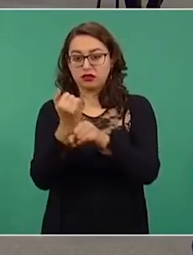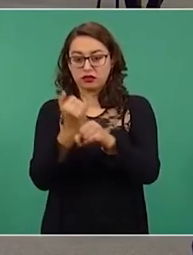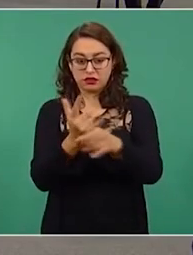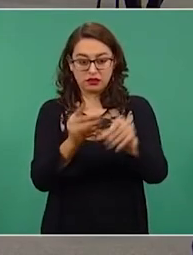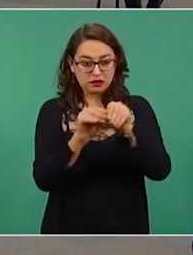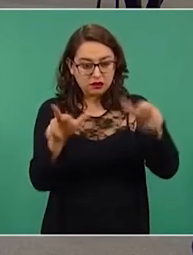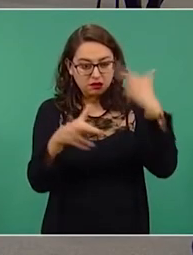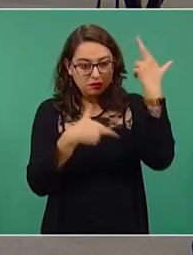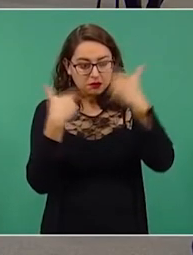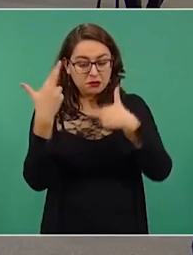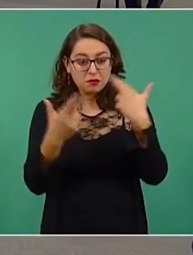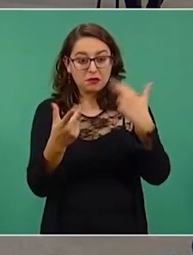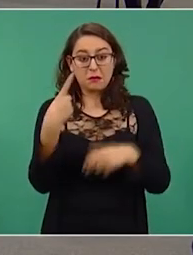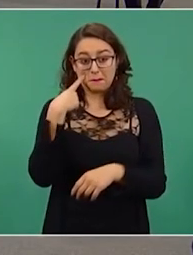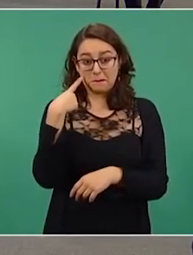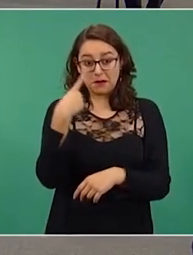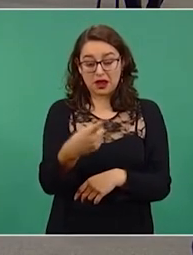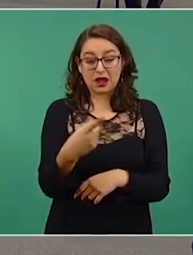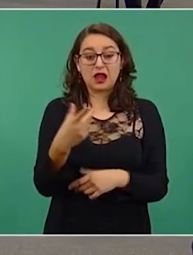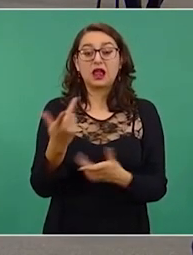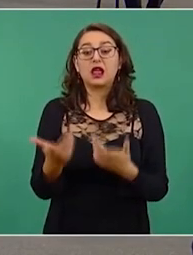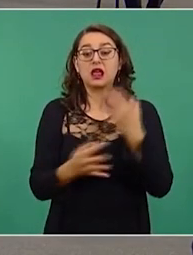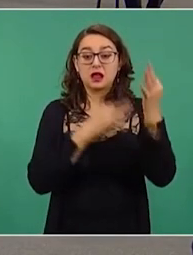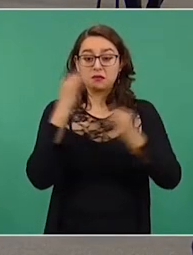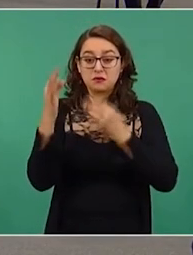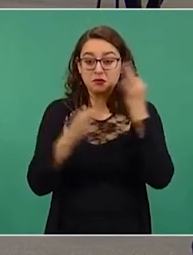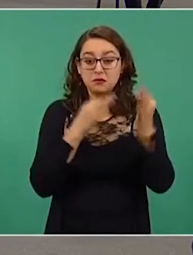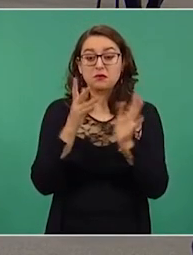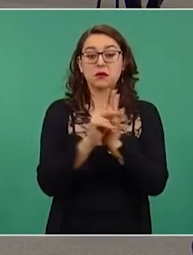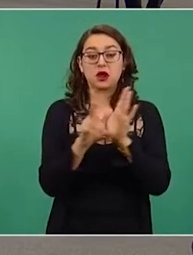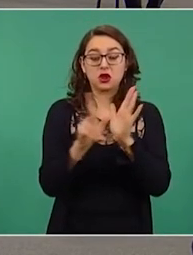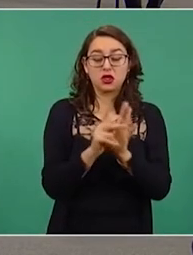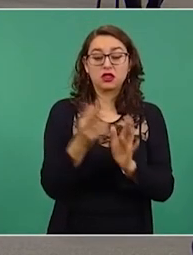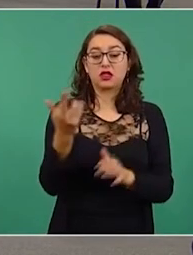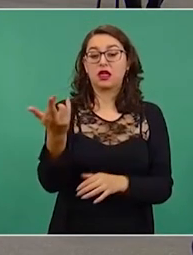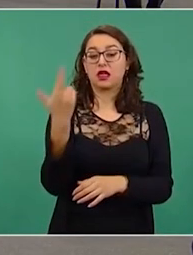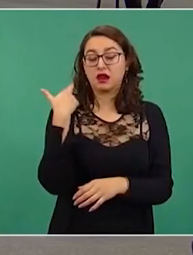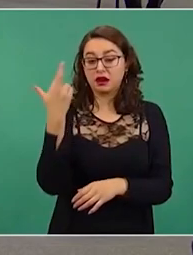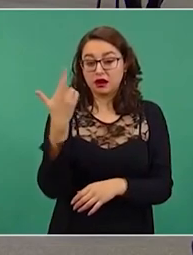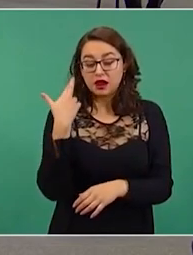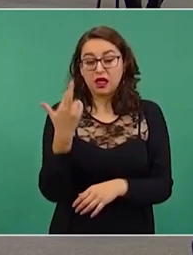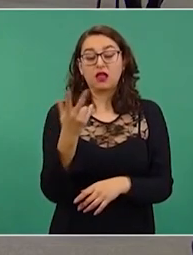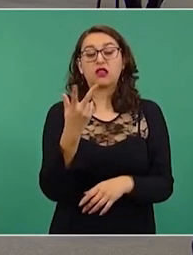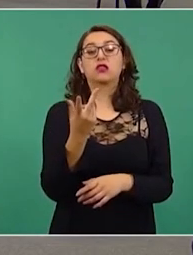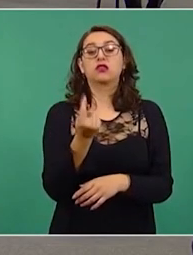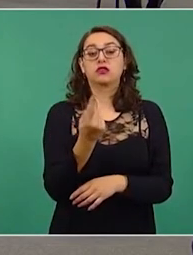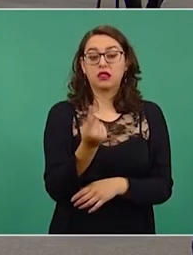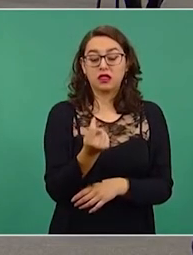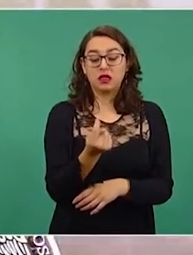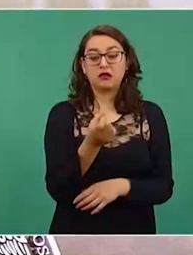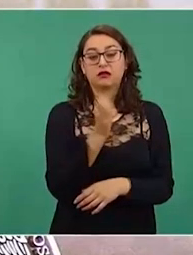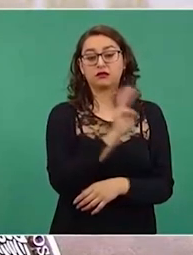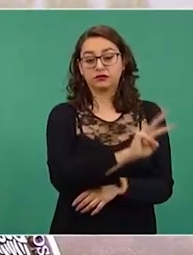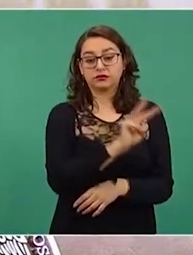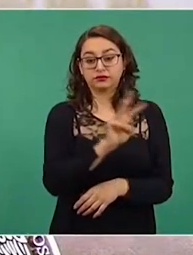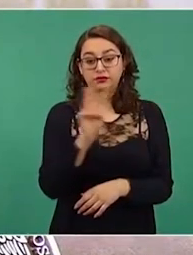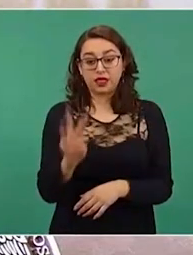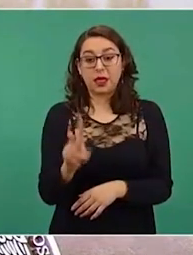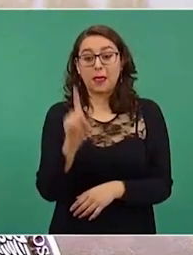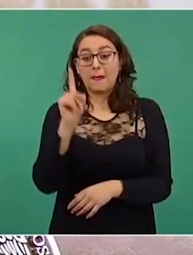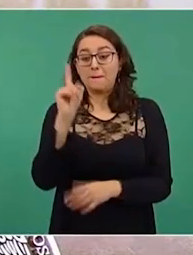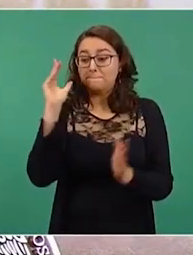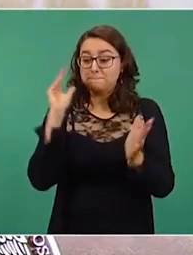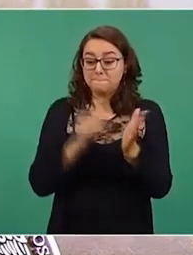publicadas en radio y televisión, periódicos y páginas web, la Comisión Federal detectó mil 100